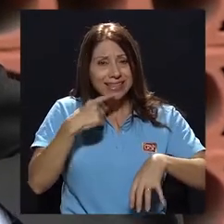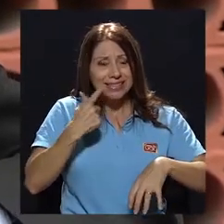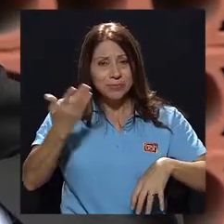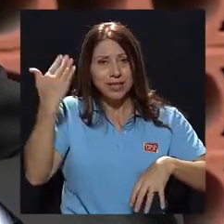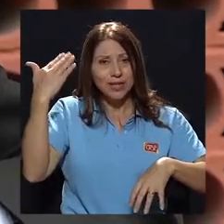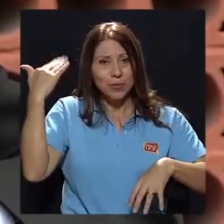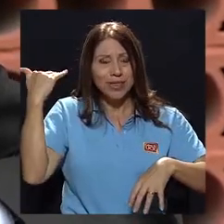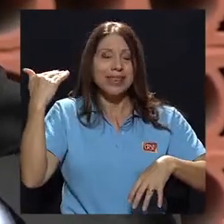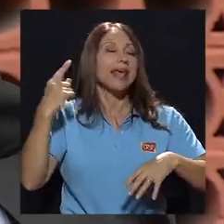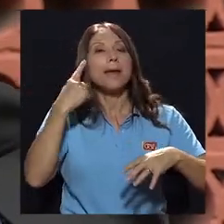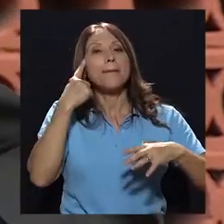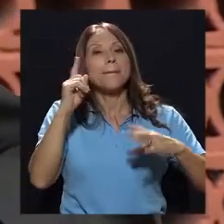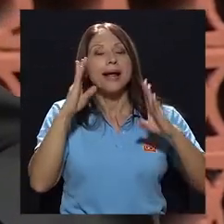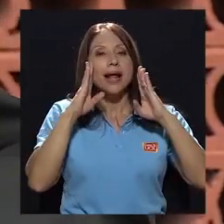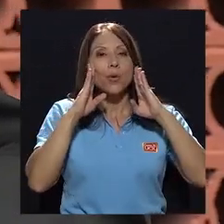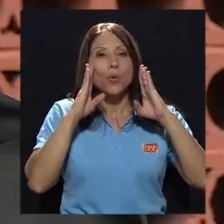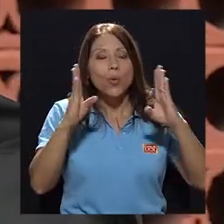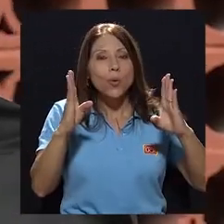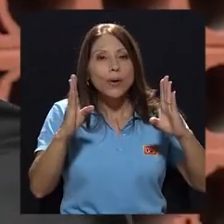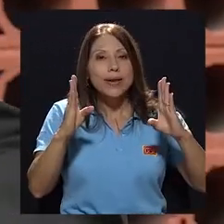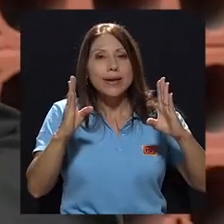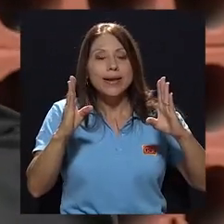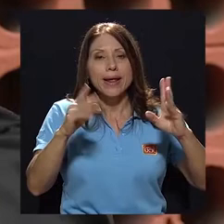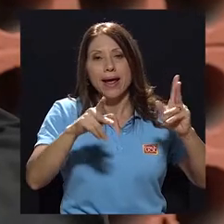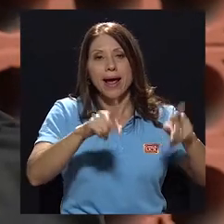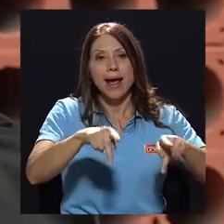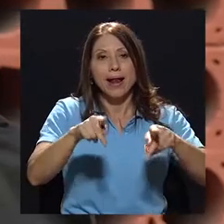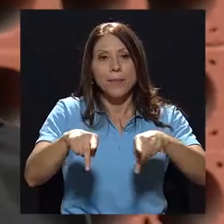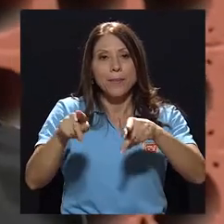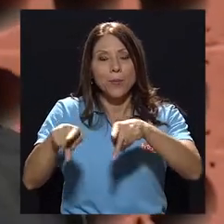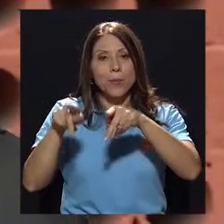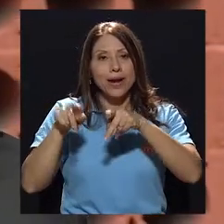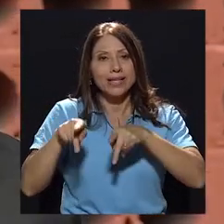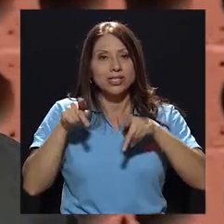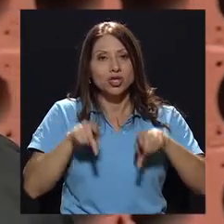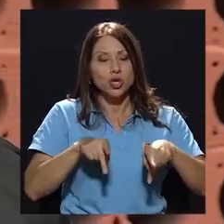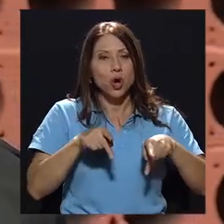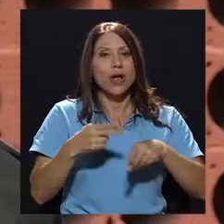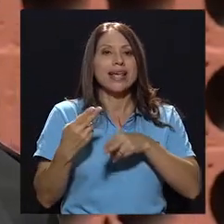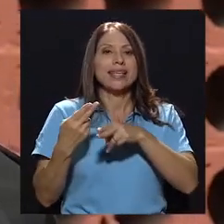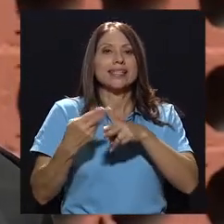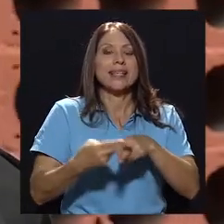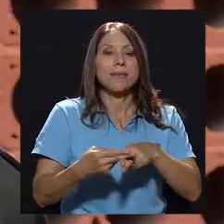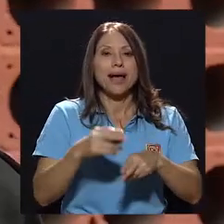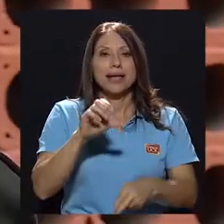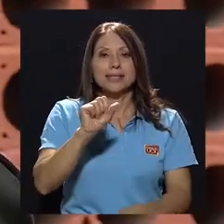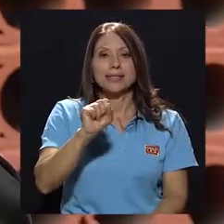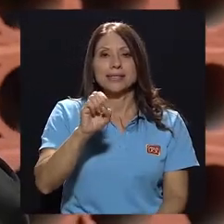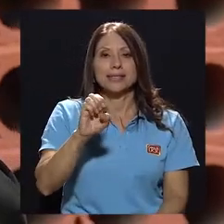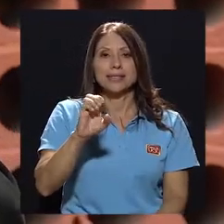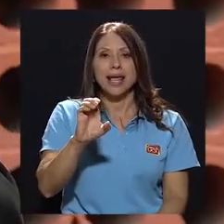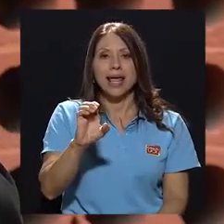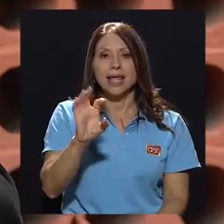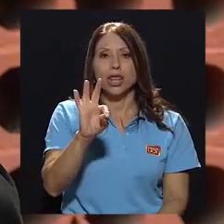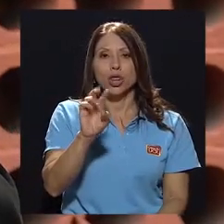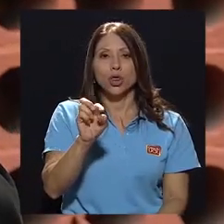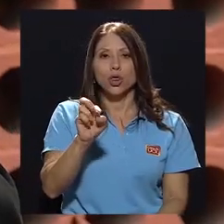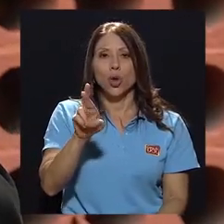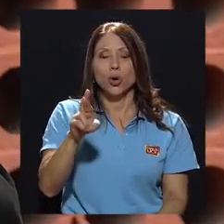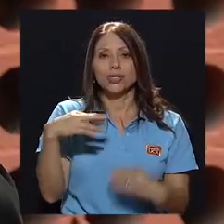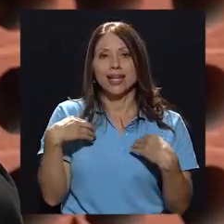anteriormente, para cubrir a una población de lo que llamamos un sector sanitario, o